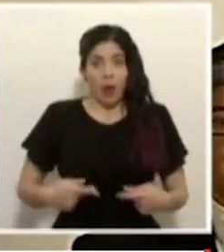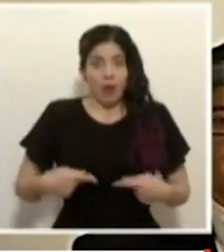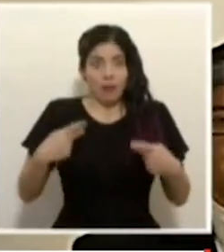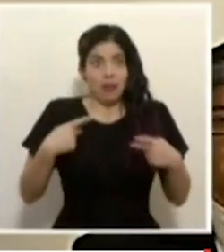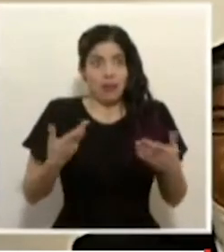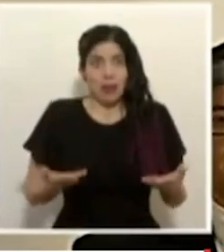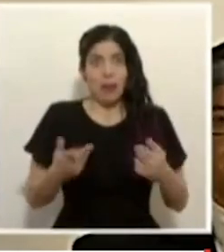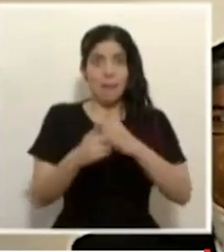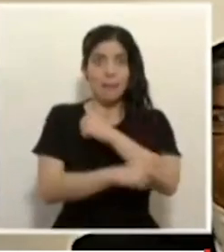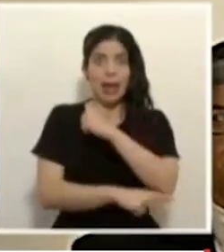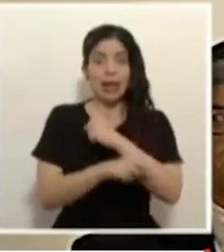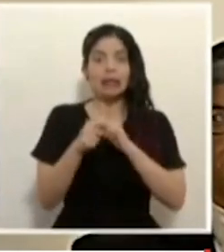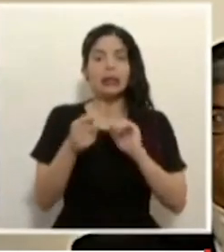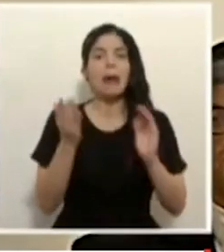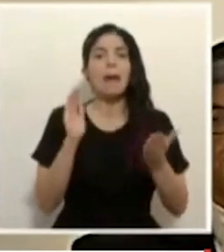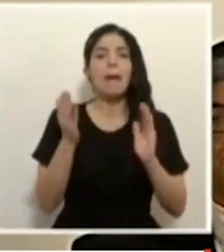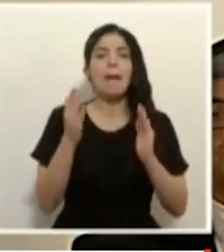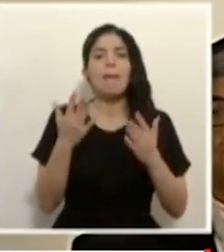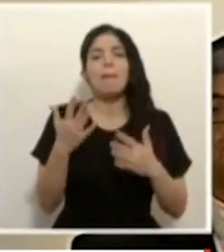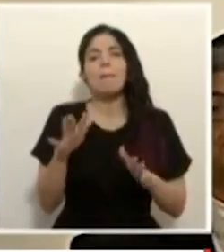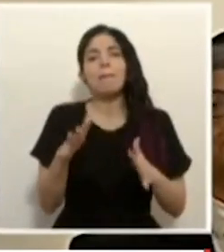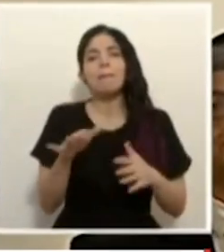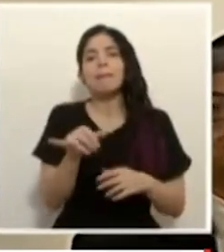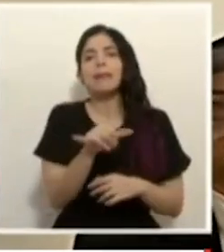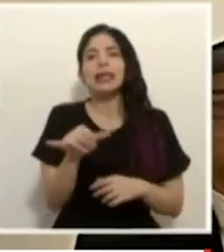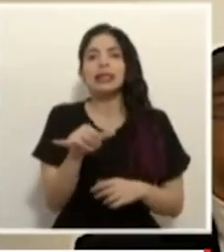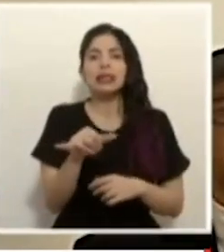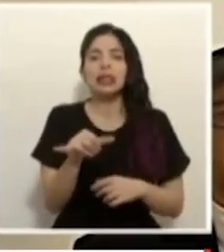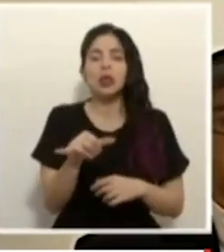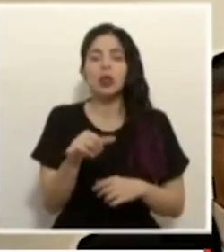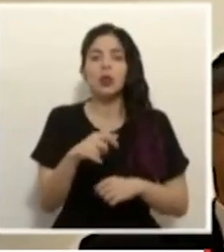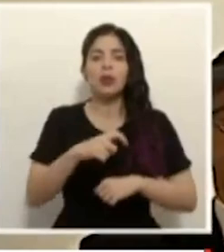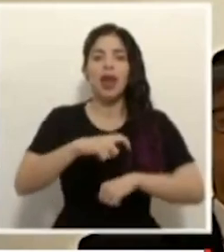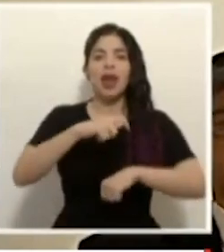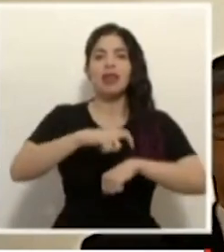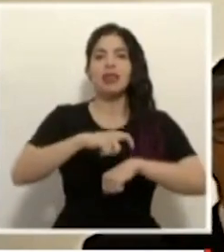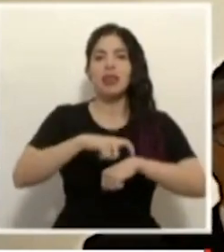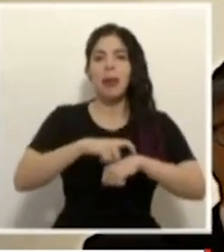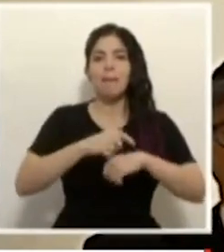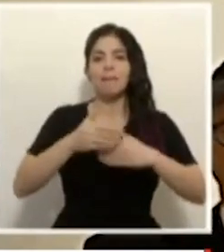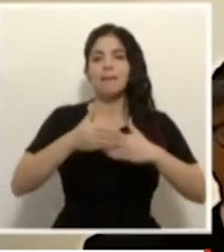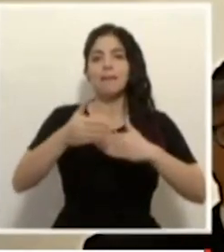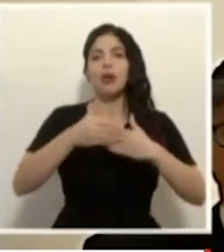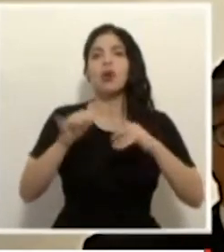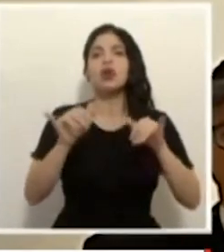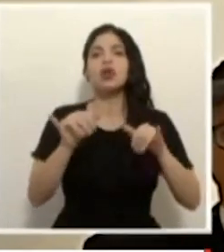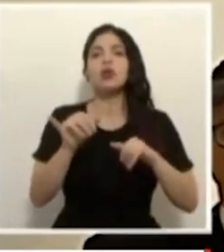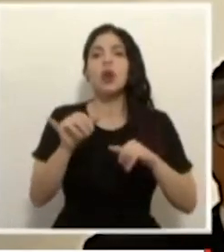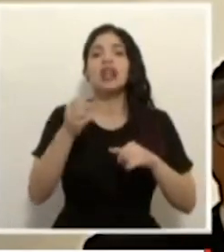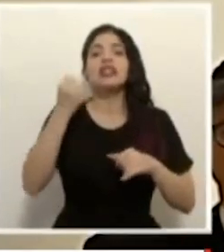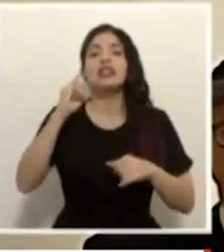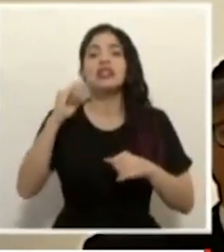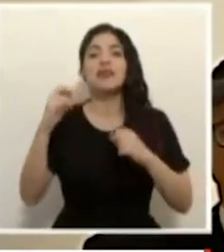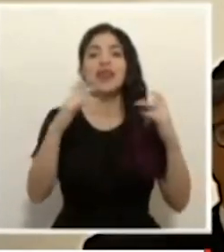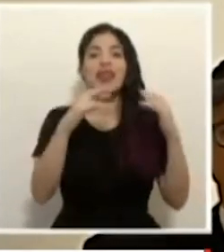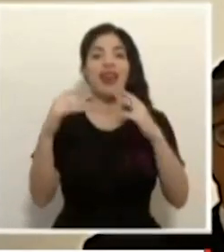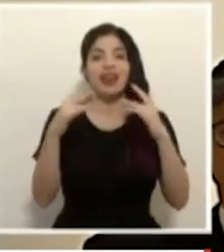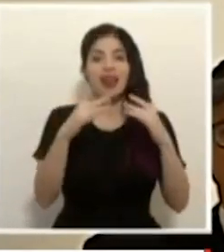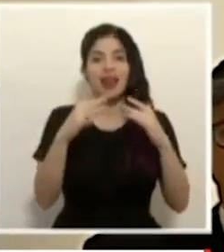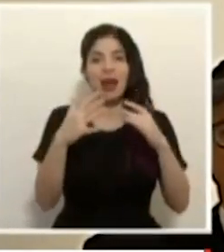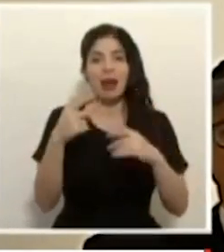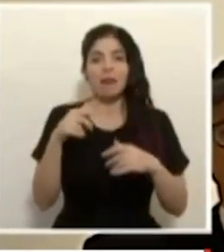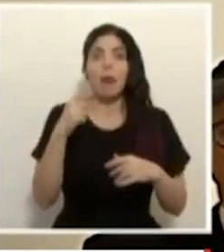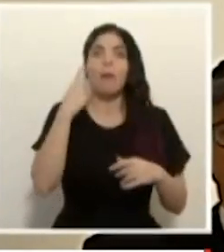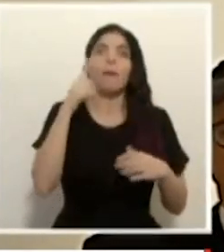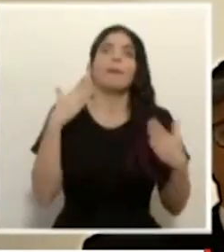lo más cercano que estemos a un periodo similar a una guerra. Dichosamente no es una